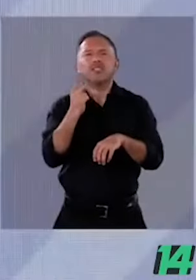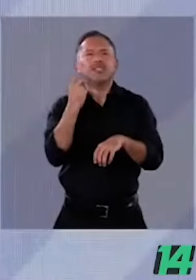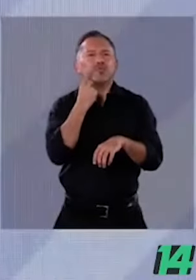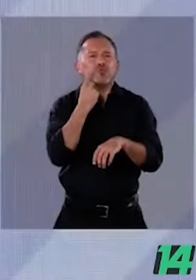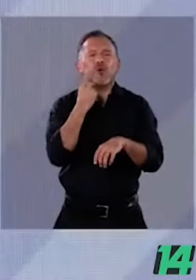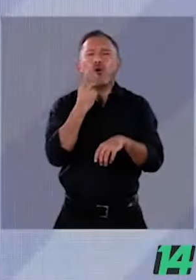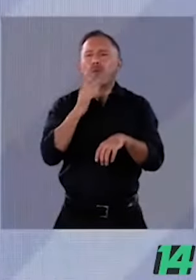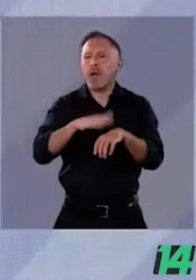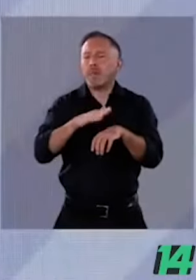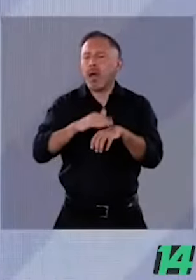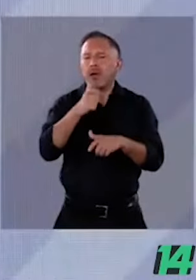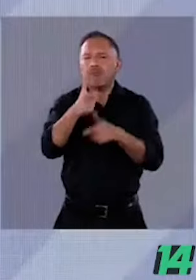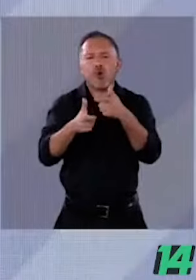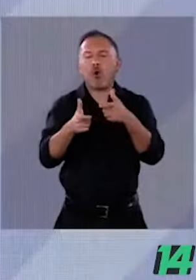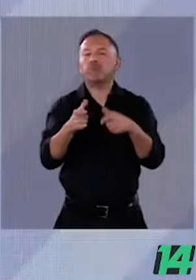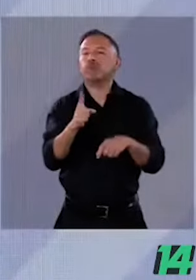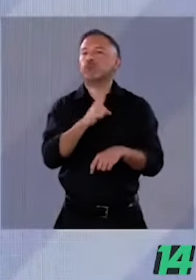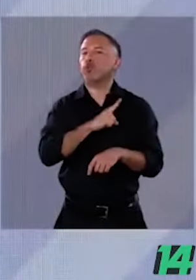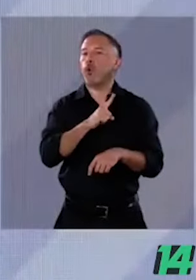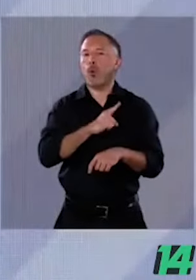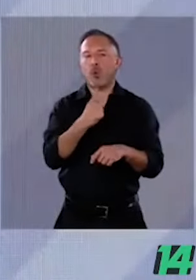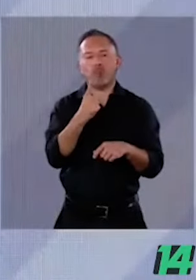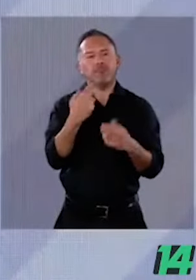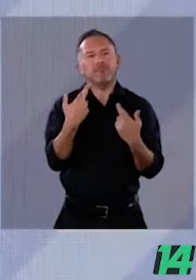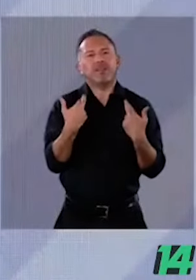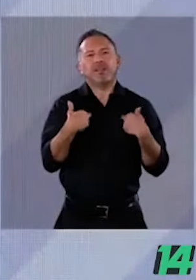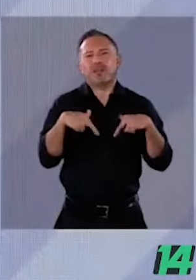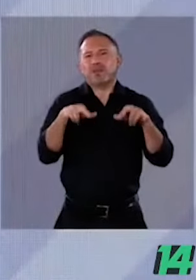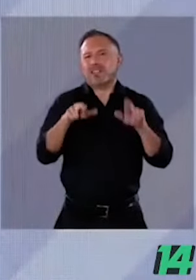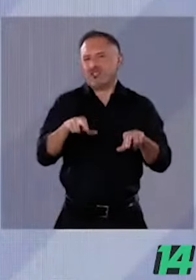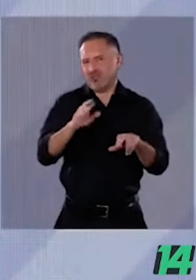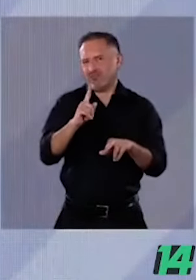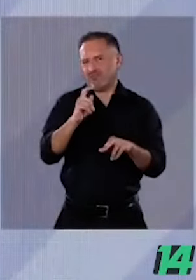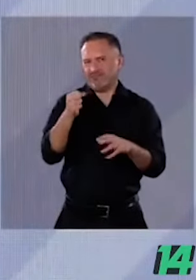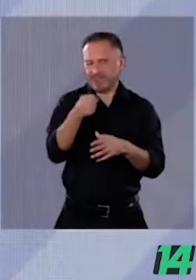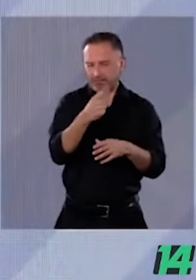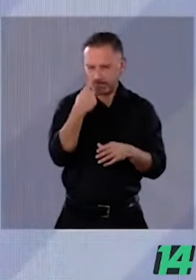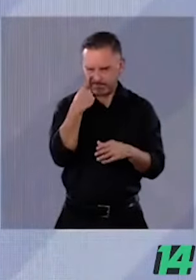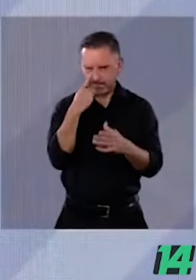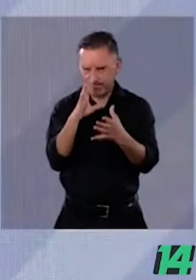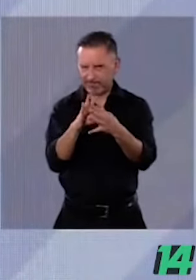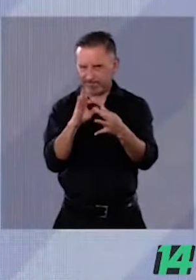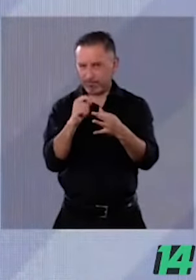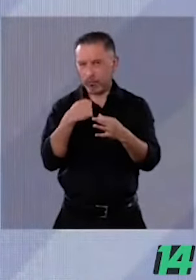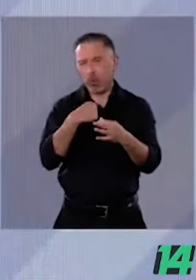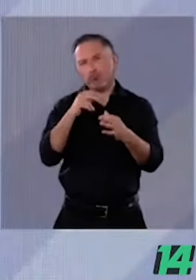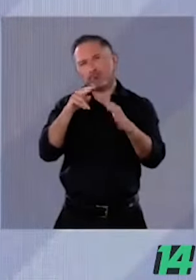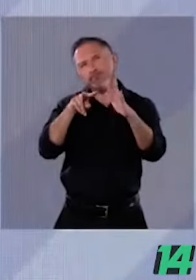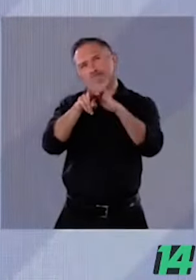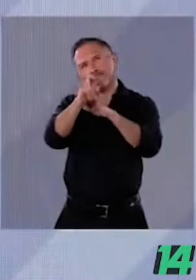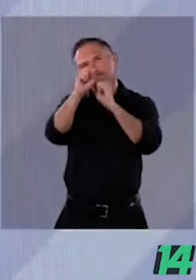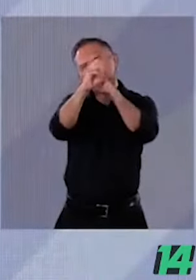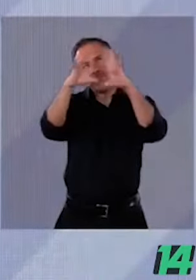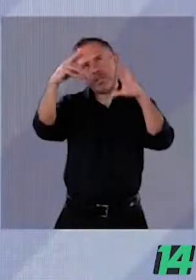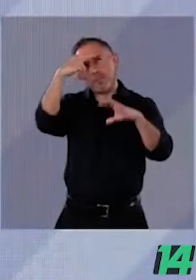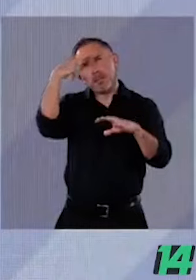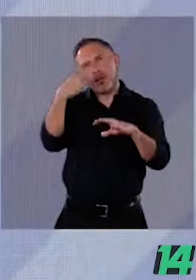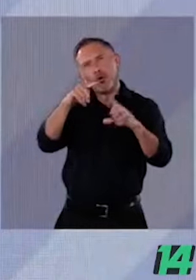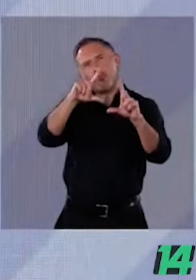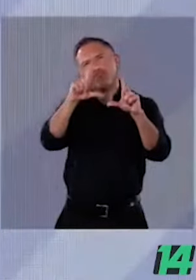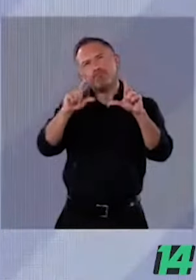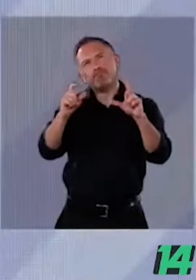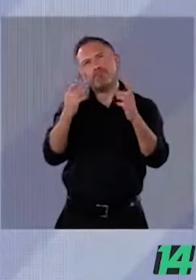representación directa. Y vamos a decir, fíjense, nuestro proyecto de nación lo hicimos de manera plural, con diálogos por la